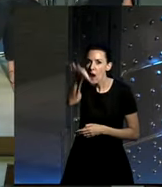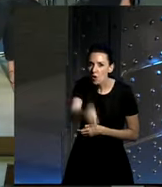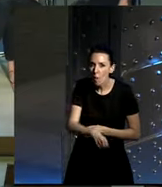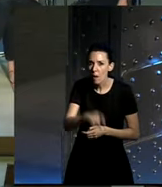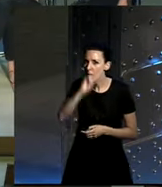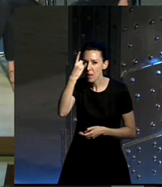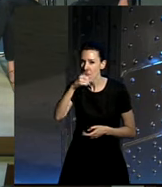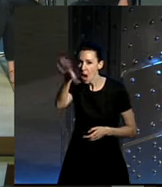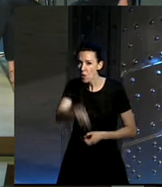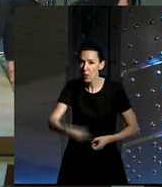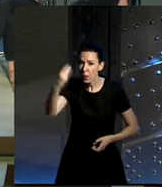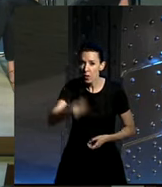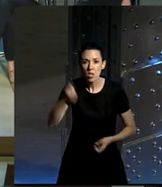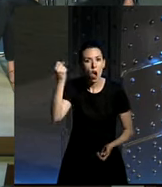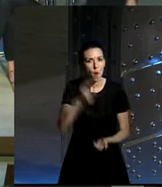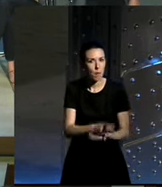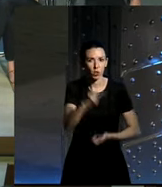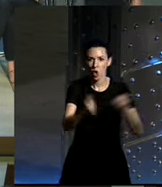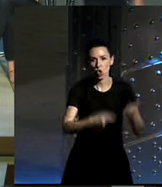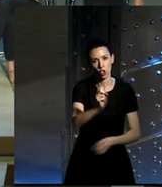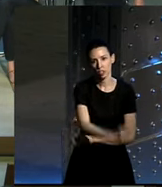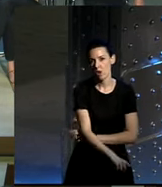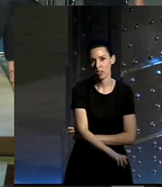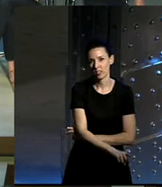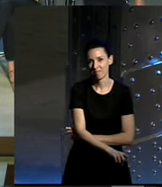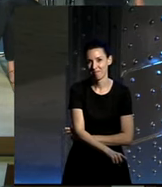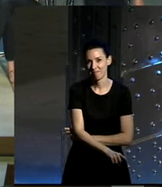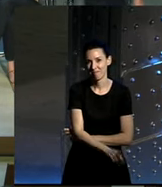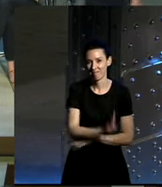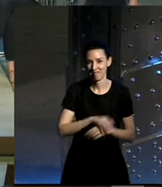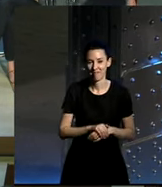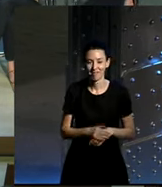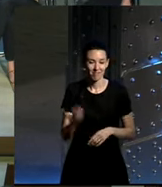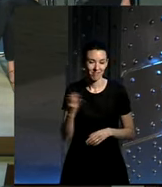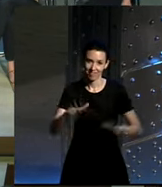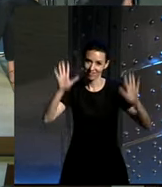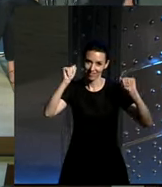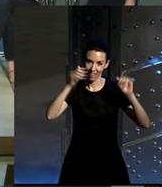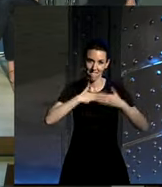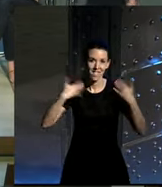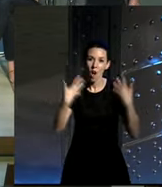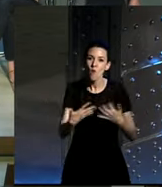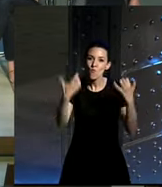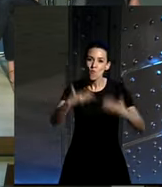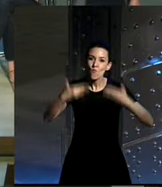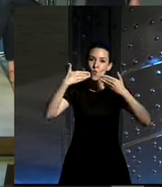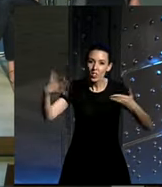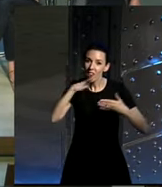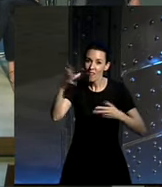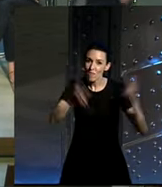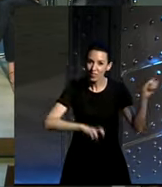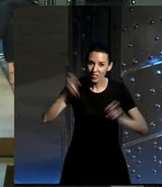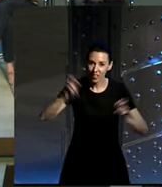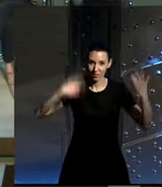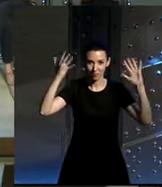primera gran compra me apuesto lo que sea que no va a ser un coche nos tenemos que despedir querido público muchísimas gracias por estar con nosotros